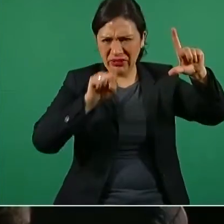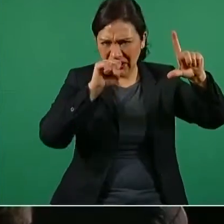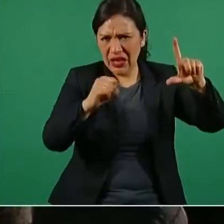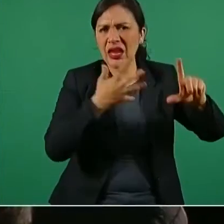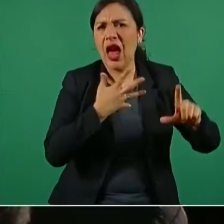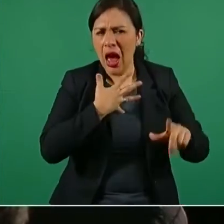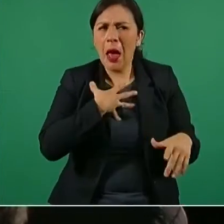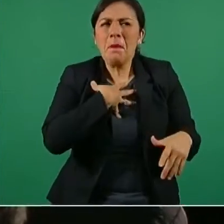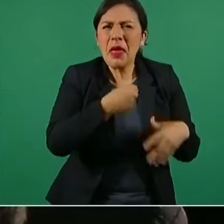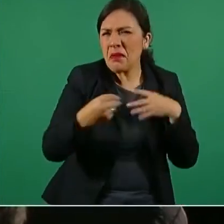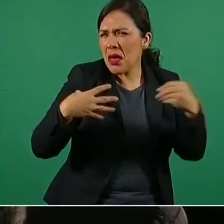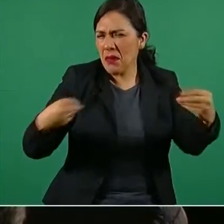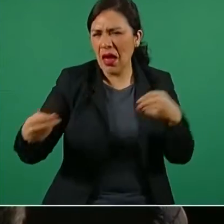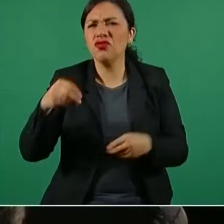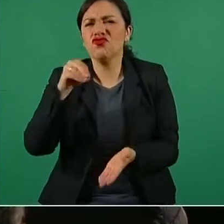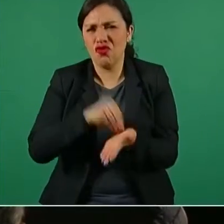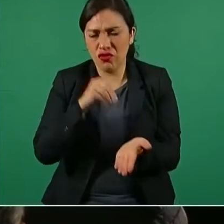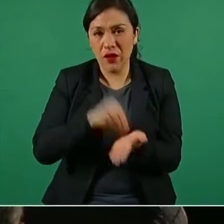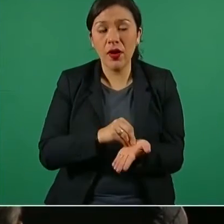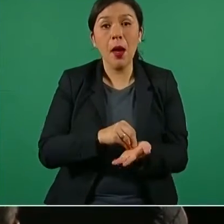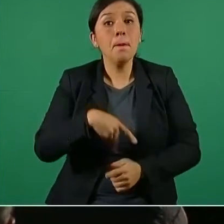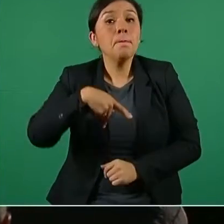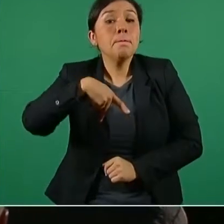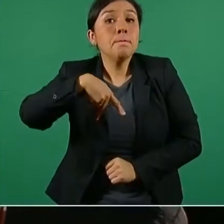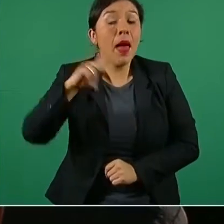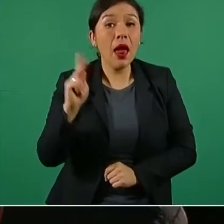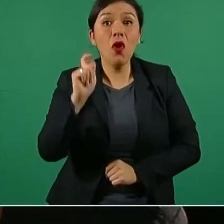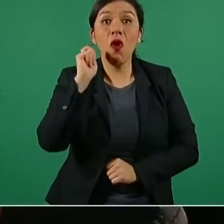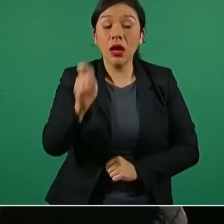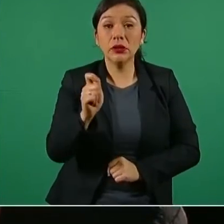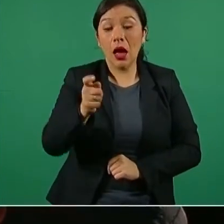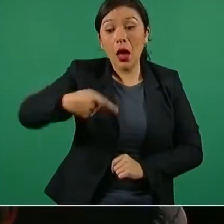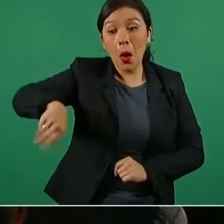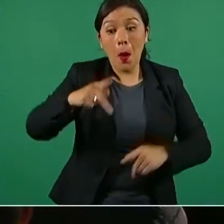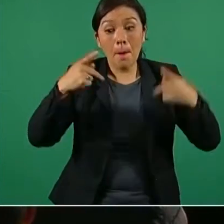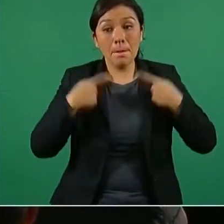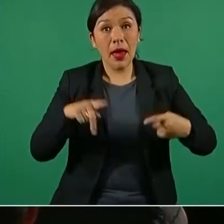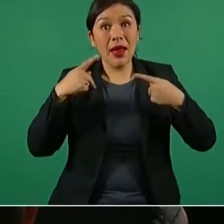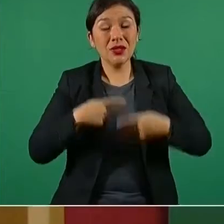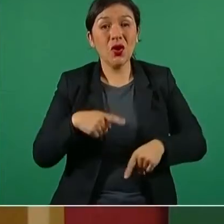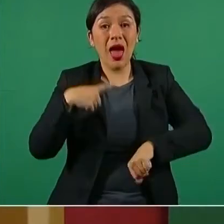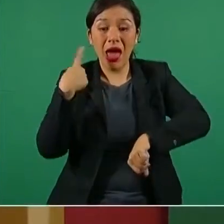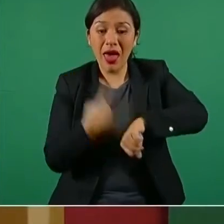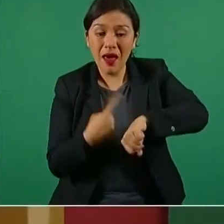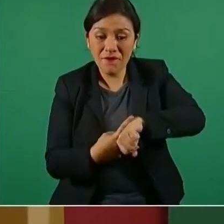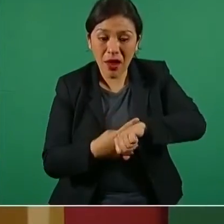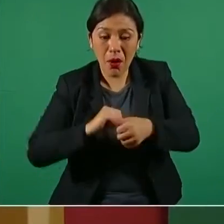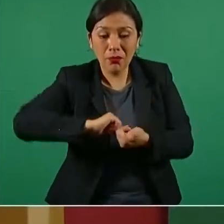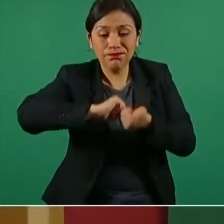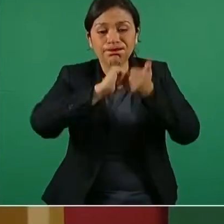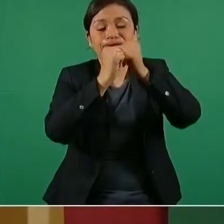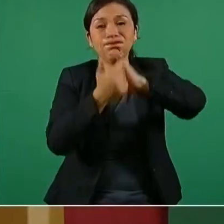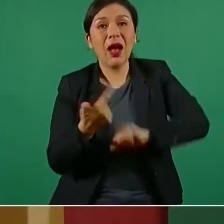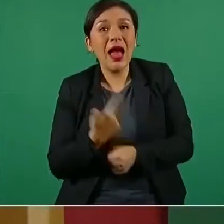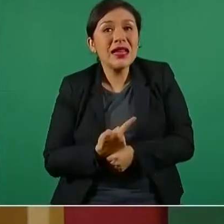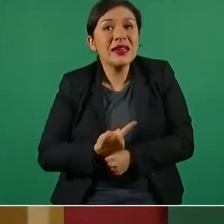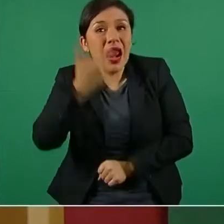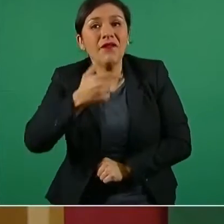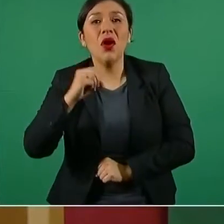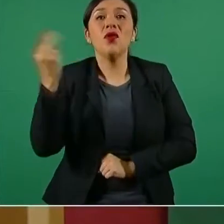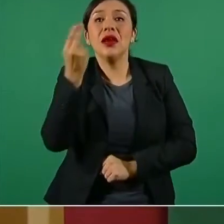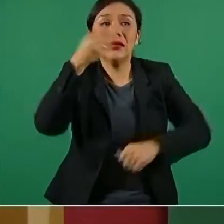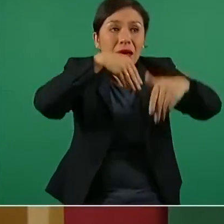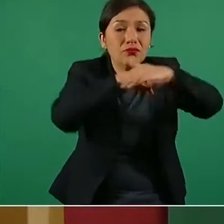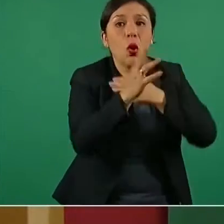contagios, pero la probabilidad de que las personas enfermas terminen graves o terminen necesitando